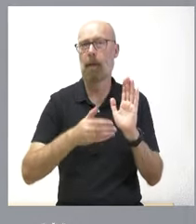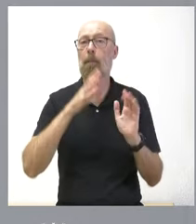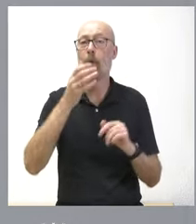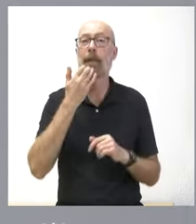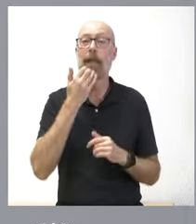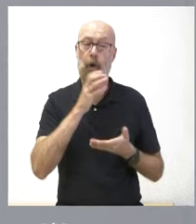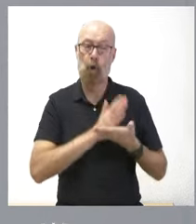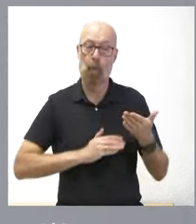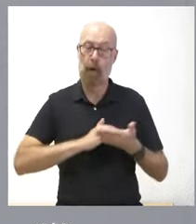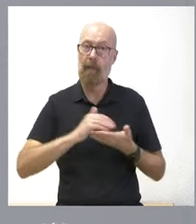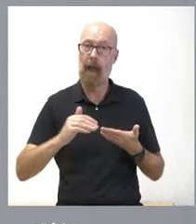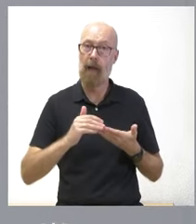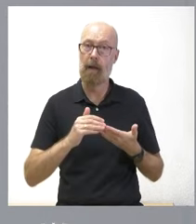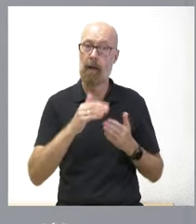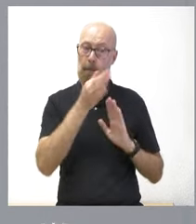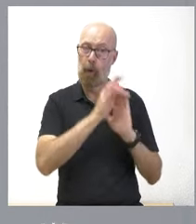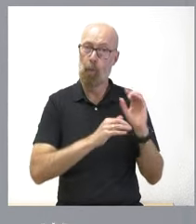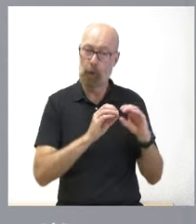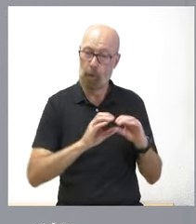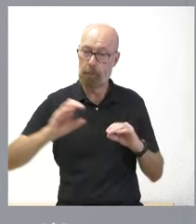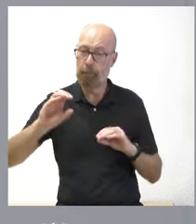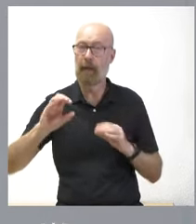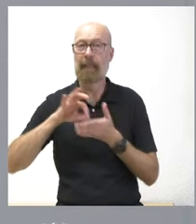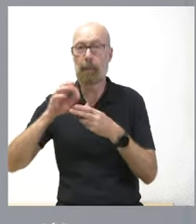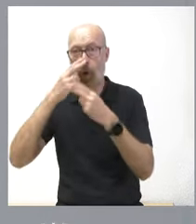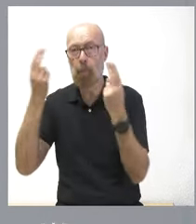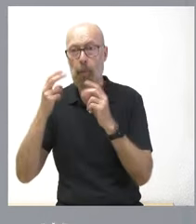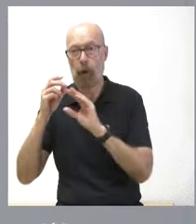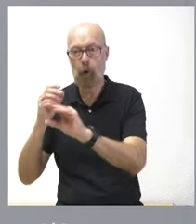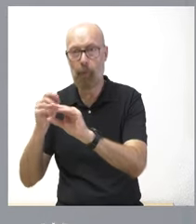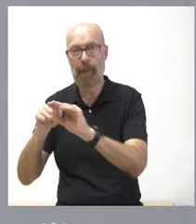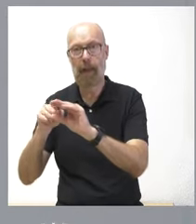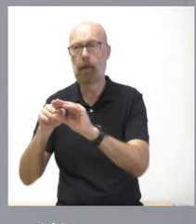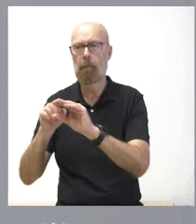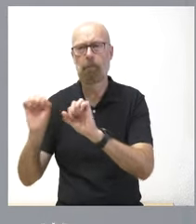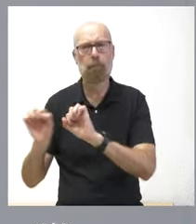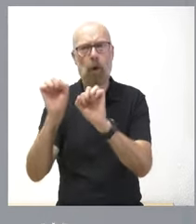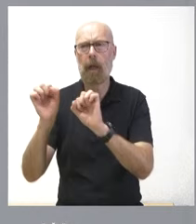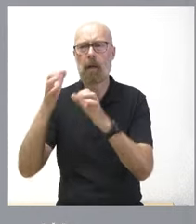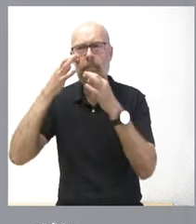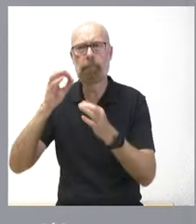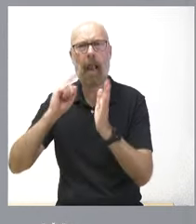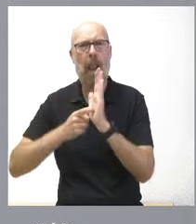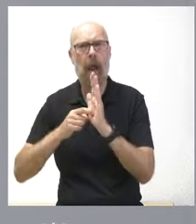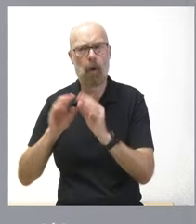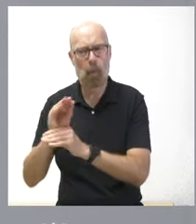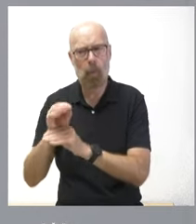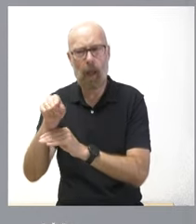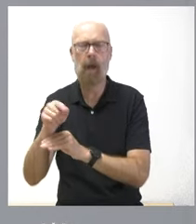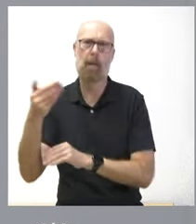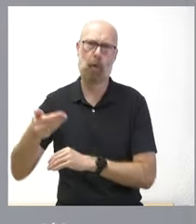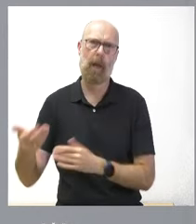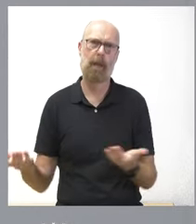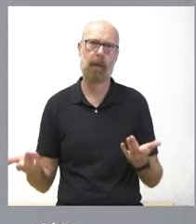porcentaje de su presupuesto a los servicios públicos, blindar esos servicios públicos por ley es algo muy importante. por tanto,